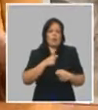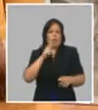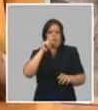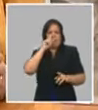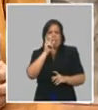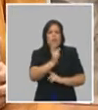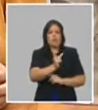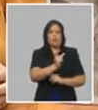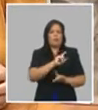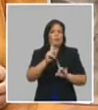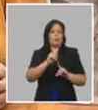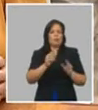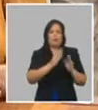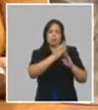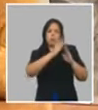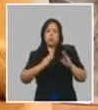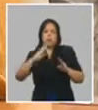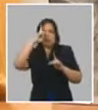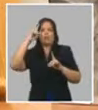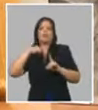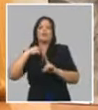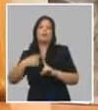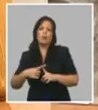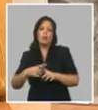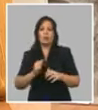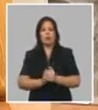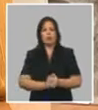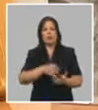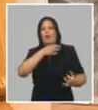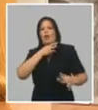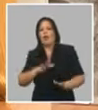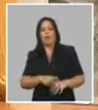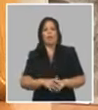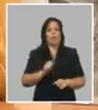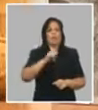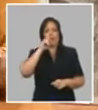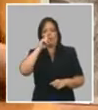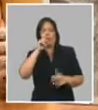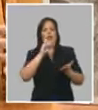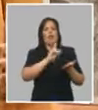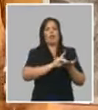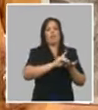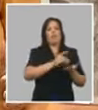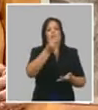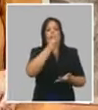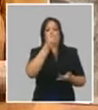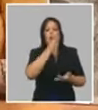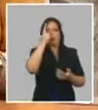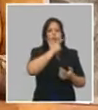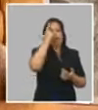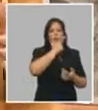las dietas que vencieron en el mes de abril vencen en el mes de octubre. Y pongo el contexto de las que ya vencieron.